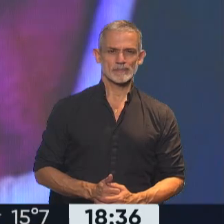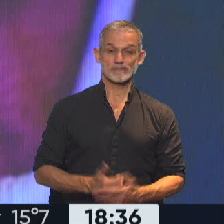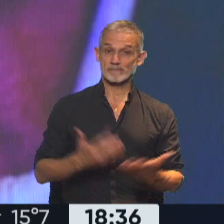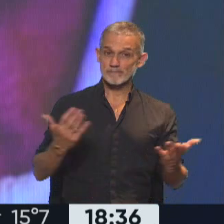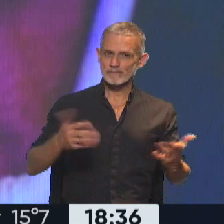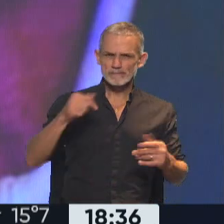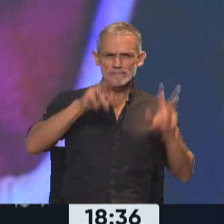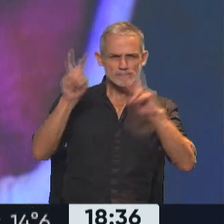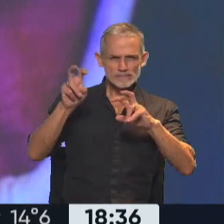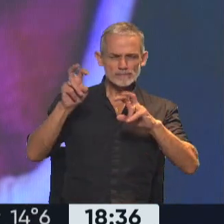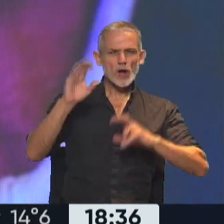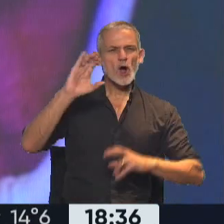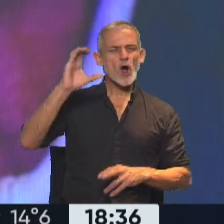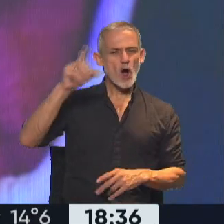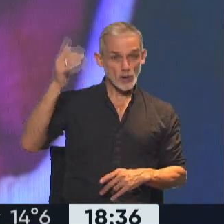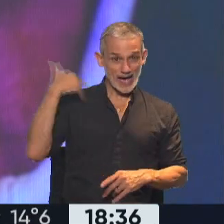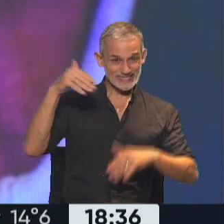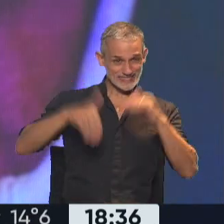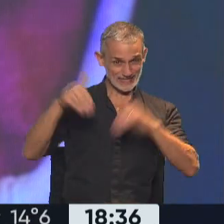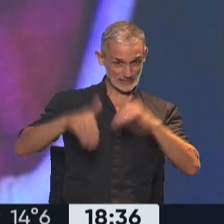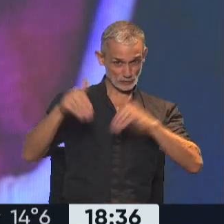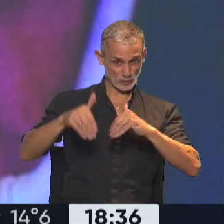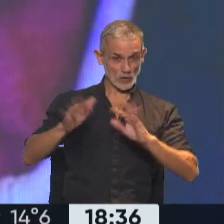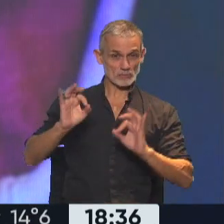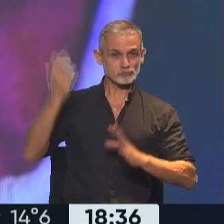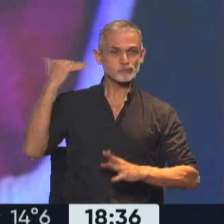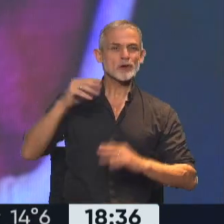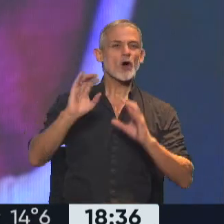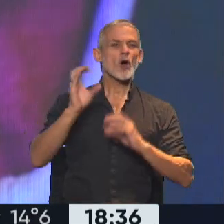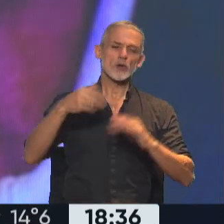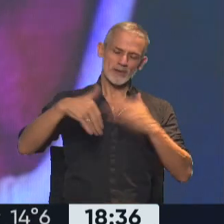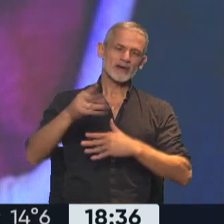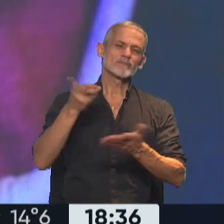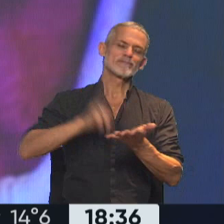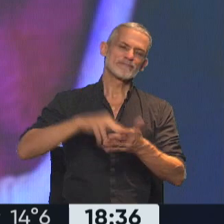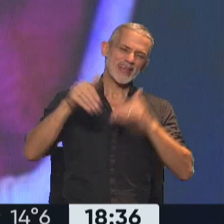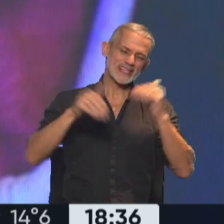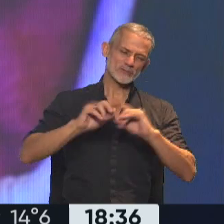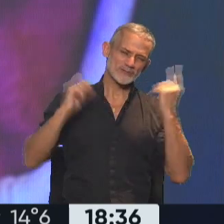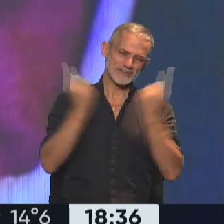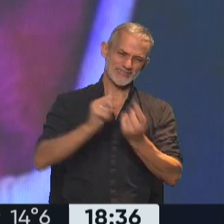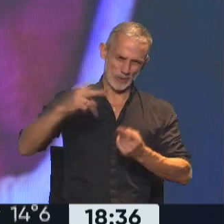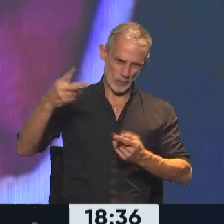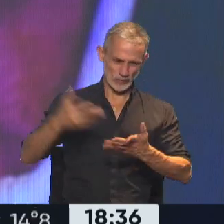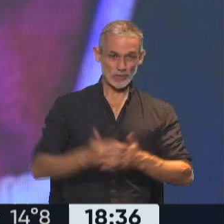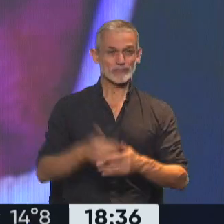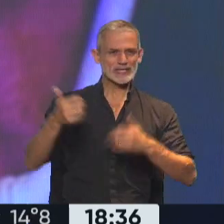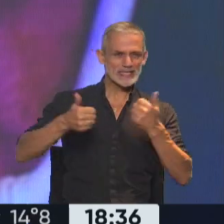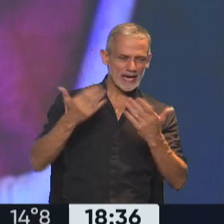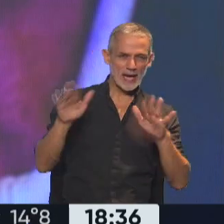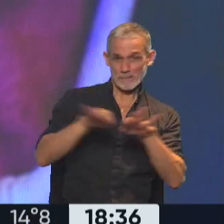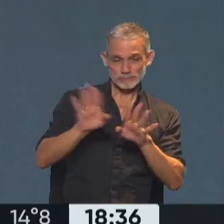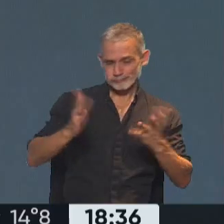Nos vamos hacia Colombia. Ayer fueron las elecciones. Colombia va al balotage. Leticia Martínez, buenas tardes. ¿Cómo estás? Hacemos un